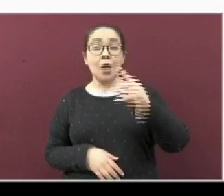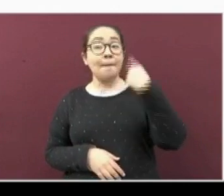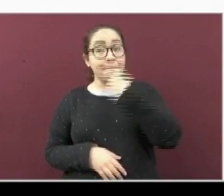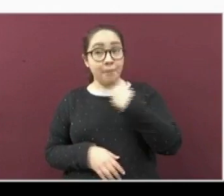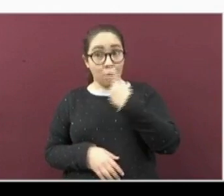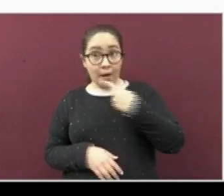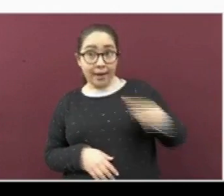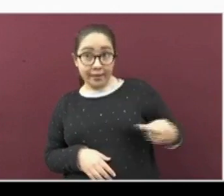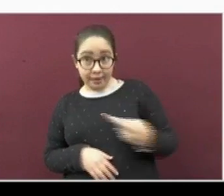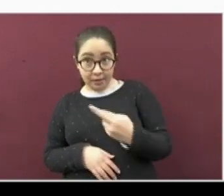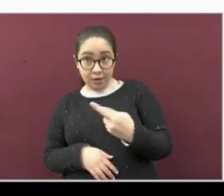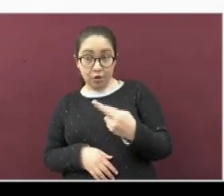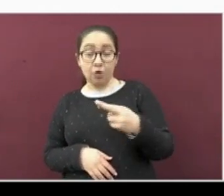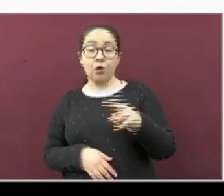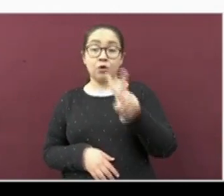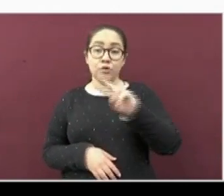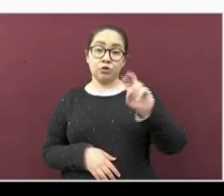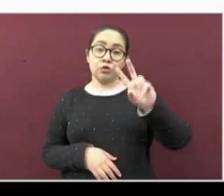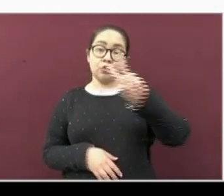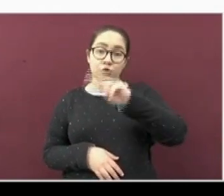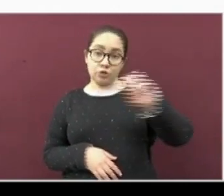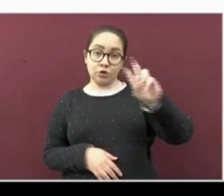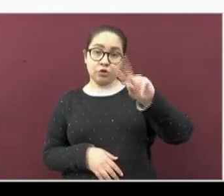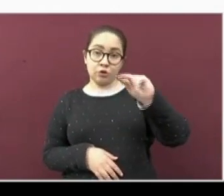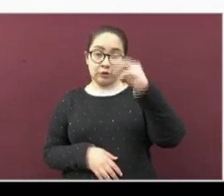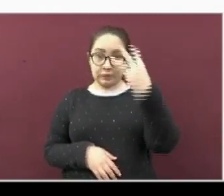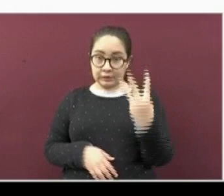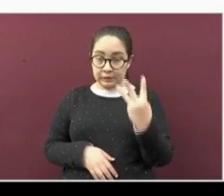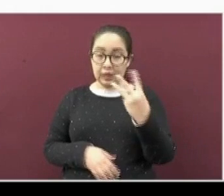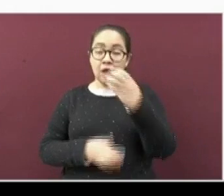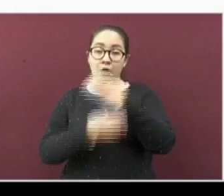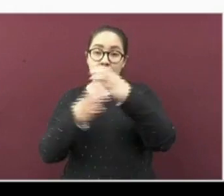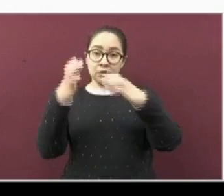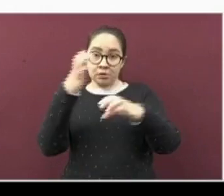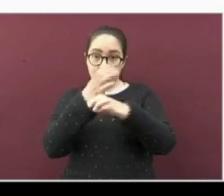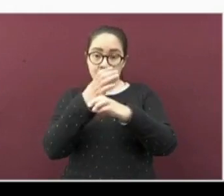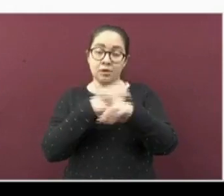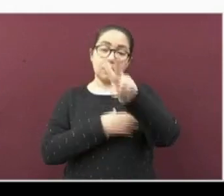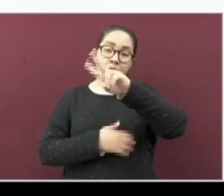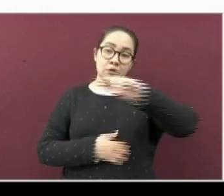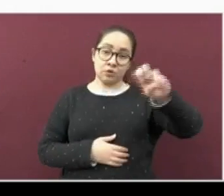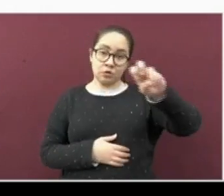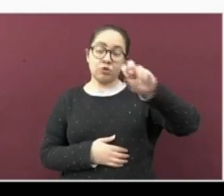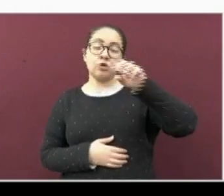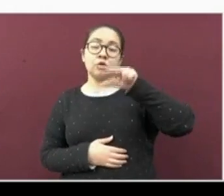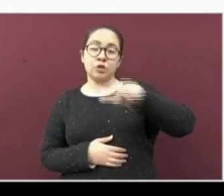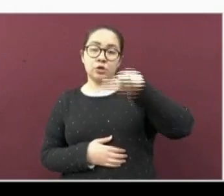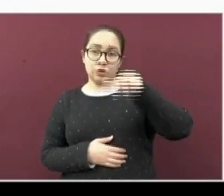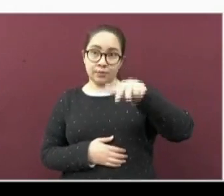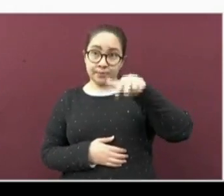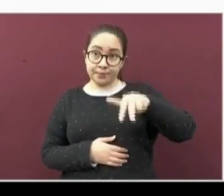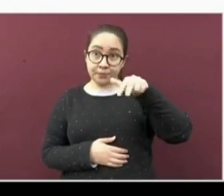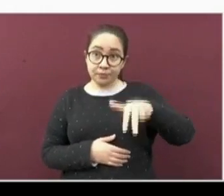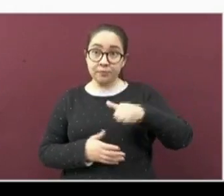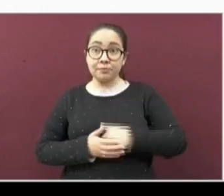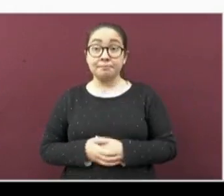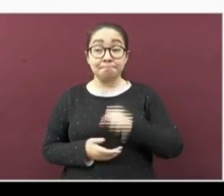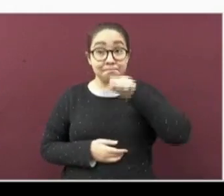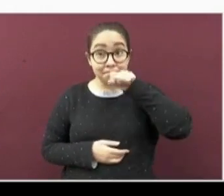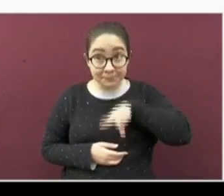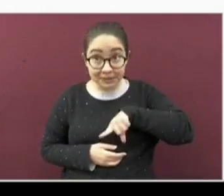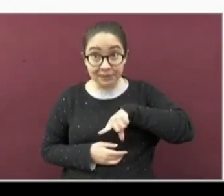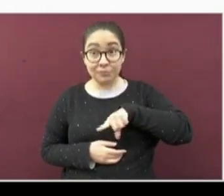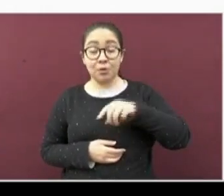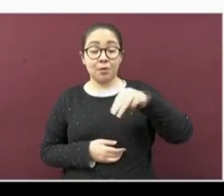Boca del Río, 283. Y el de Cosamaluapan, 218 casos. Así